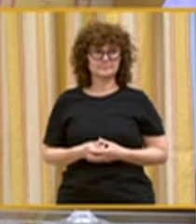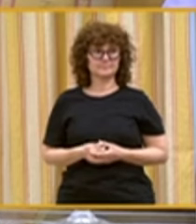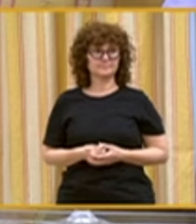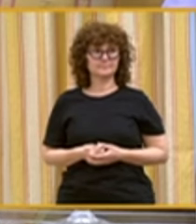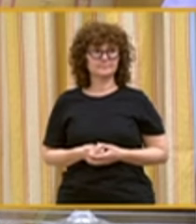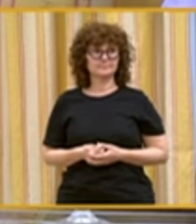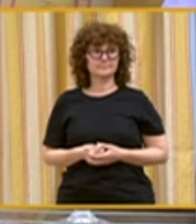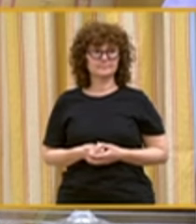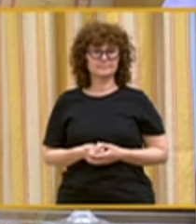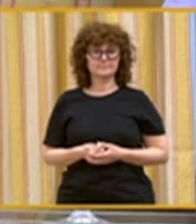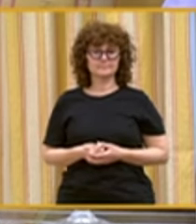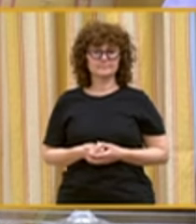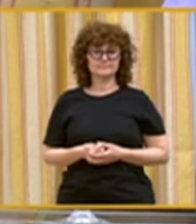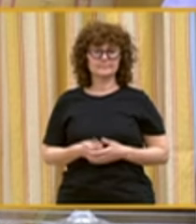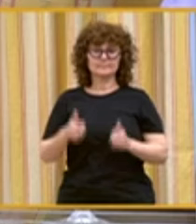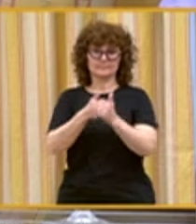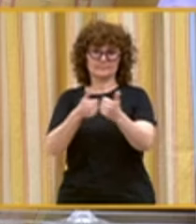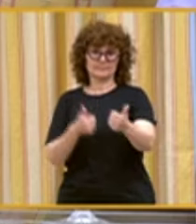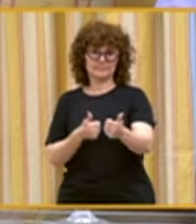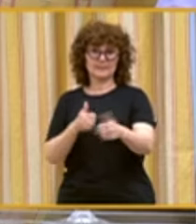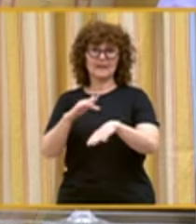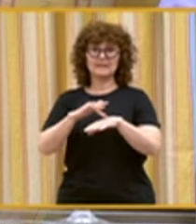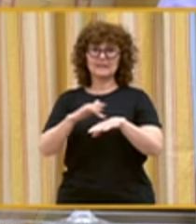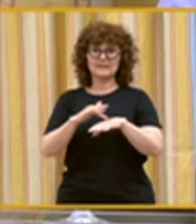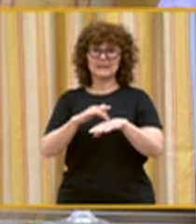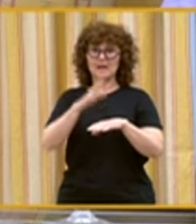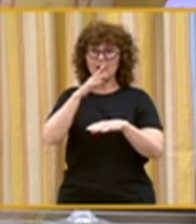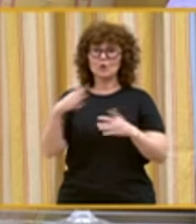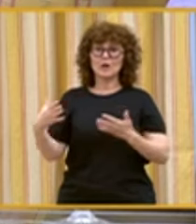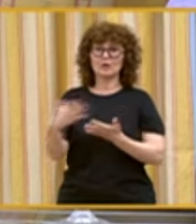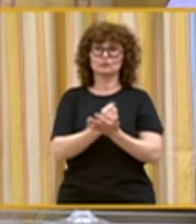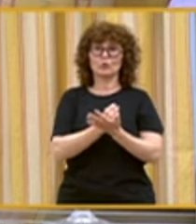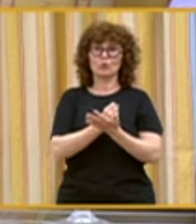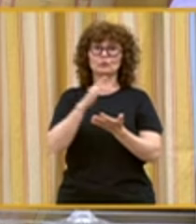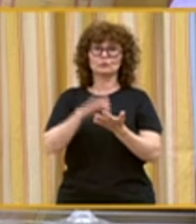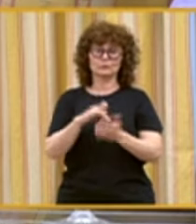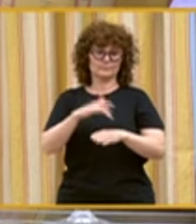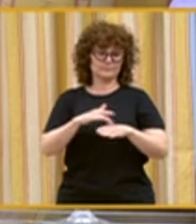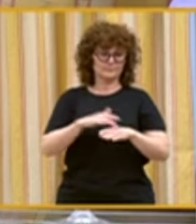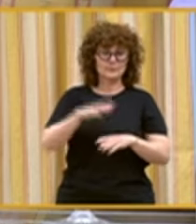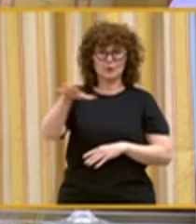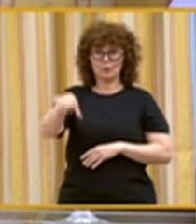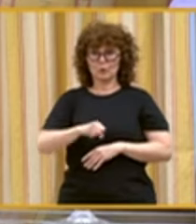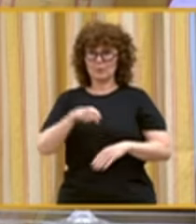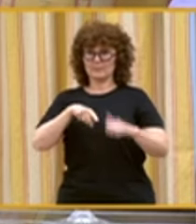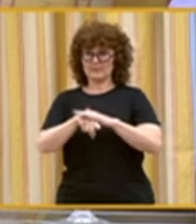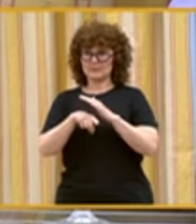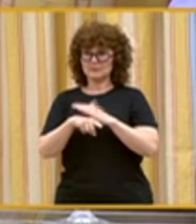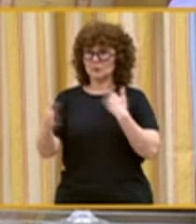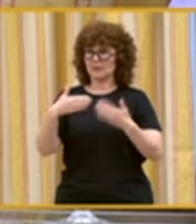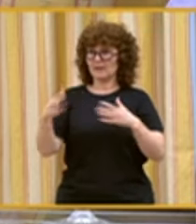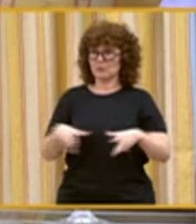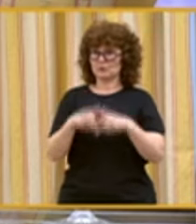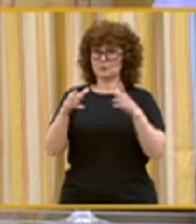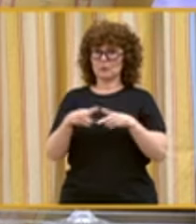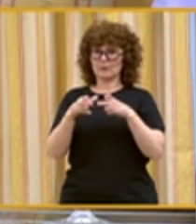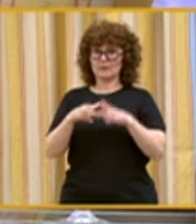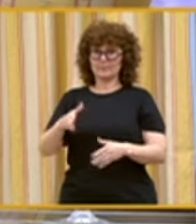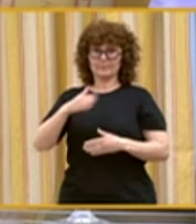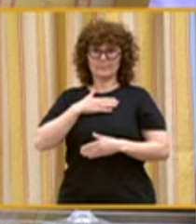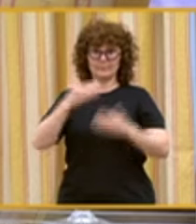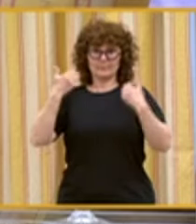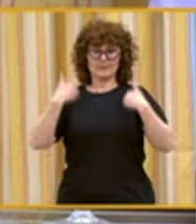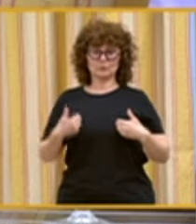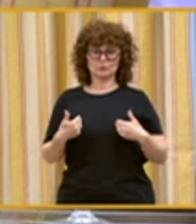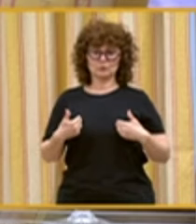Brecha digital. Ahora todo pasa por lo digital, las compras, los trámites, relaciones sociales. Para nosotras